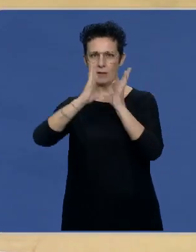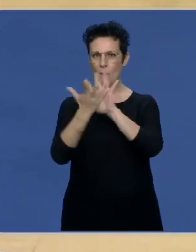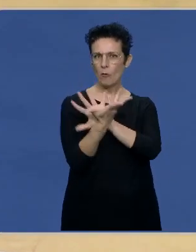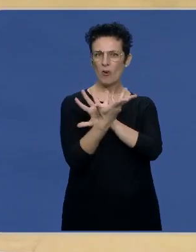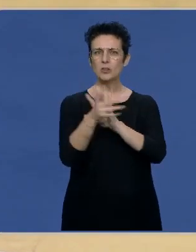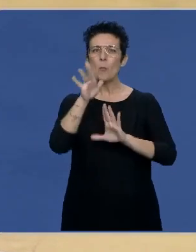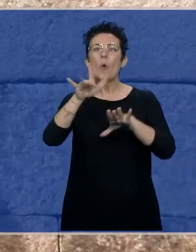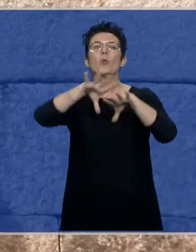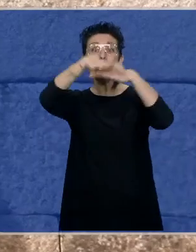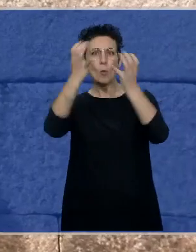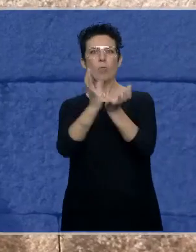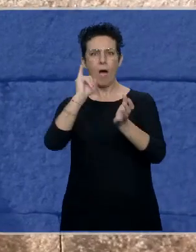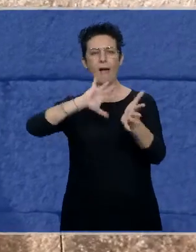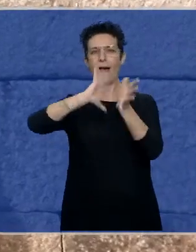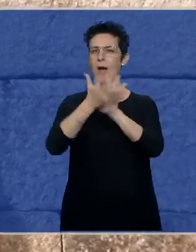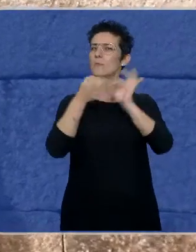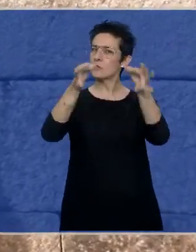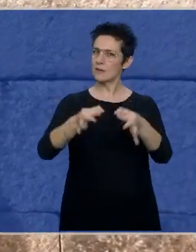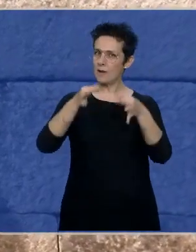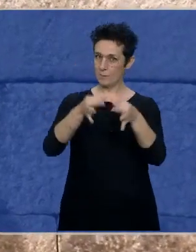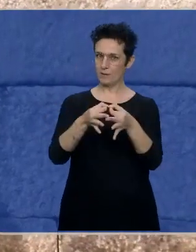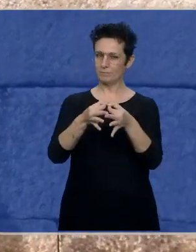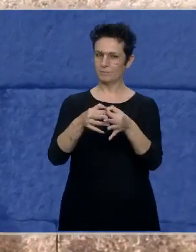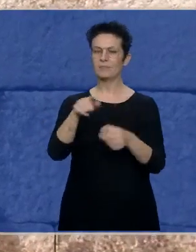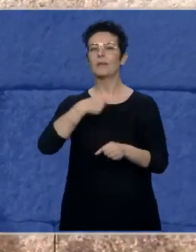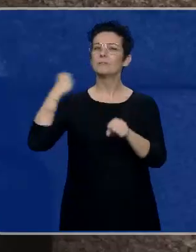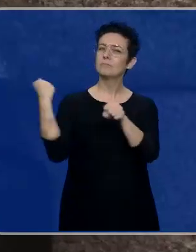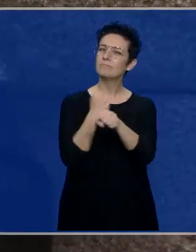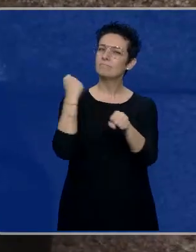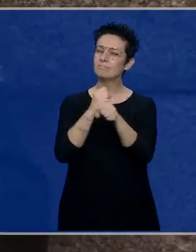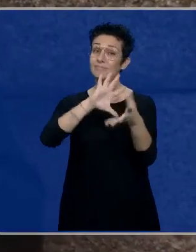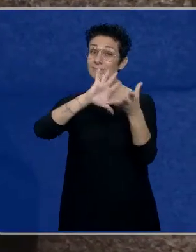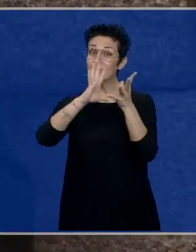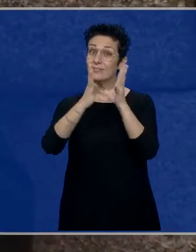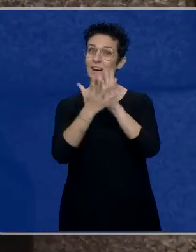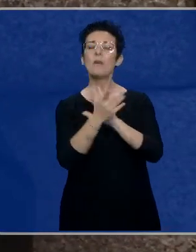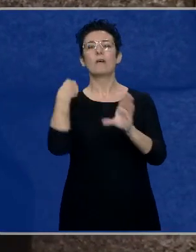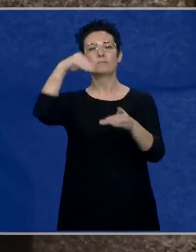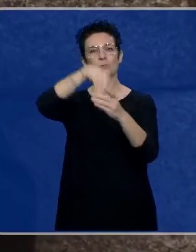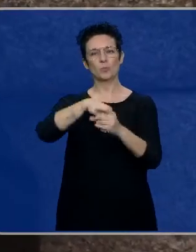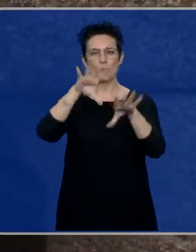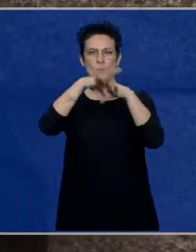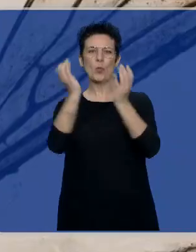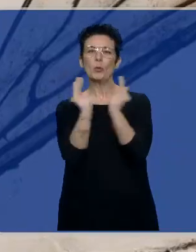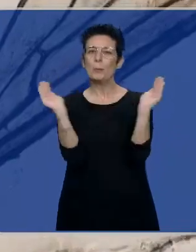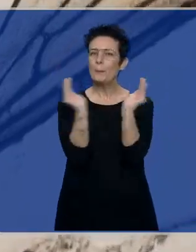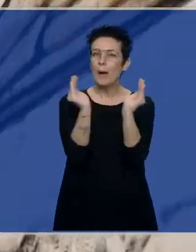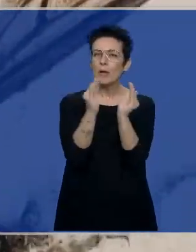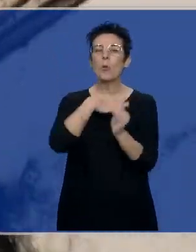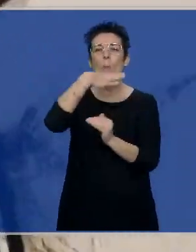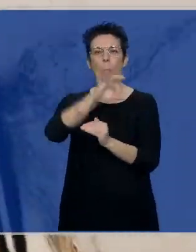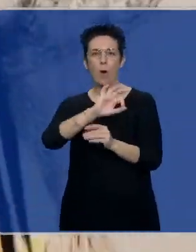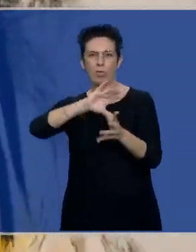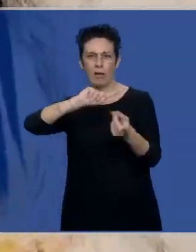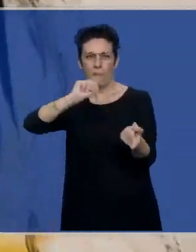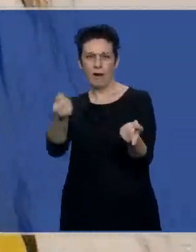planeta está en un continuo cambio. A través de esa constante transformación se ha adentrado en el universo de lo pequeño para convertirlo en